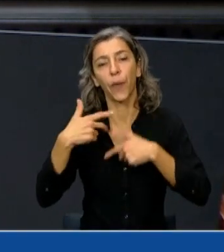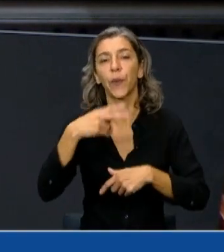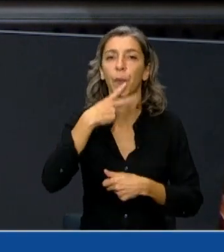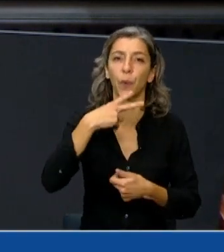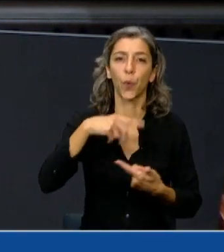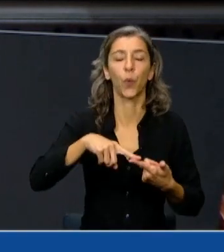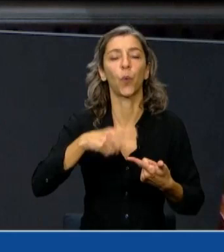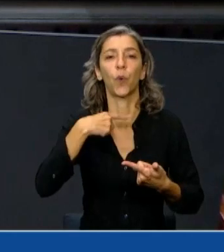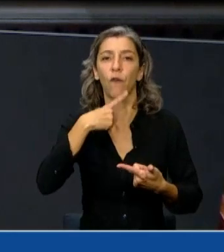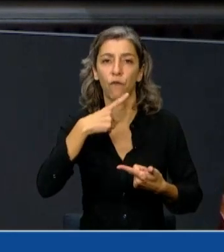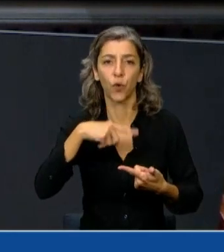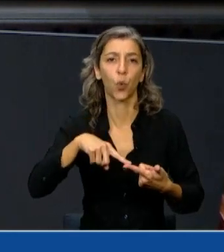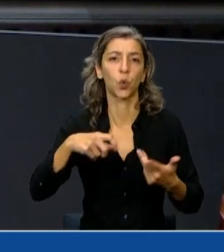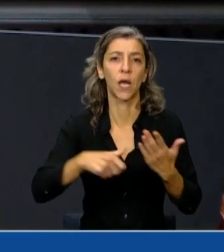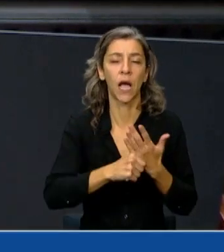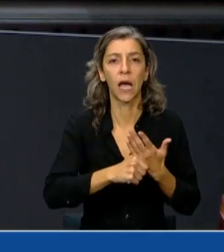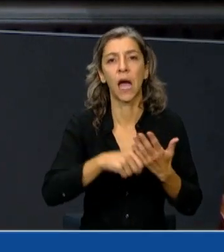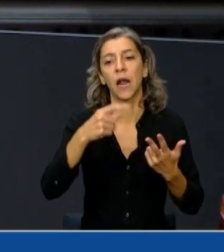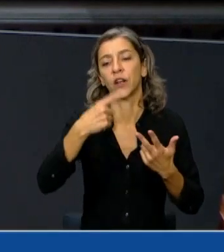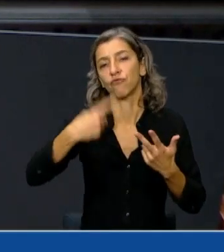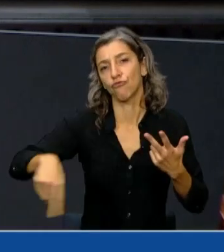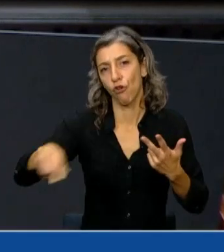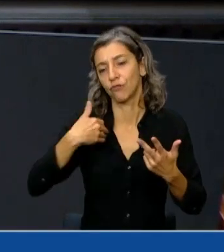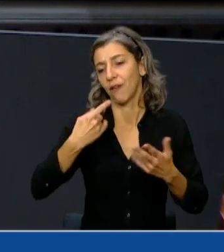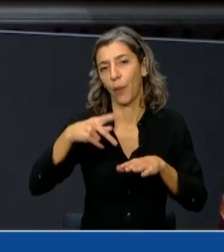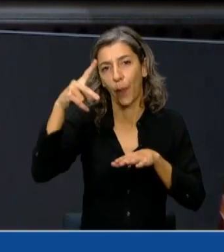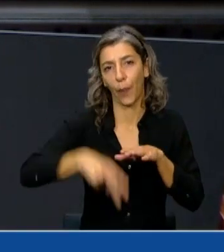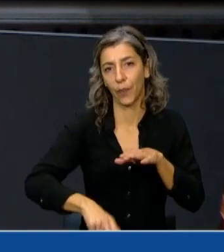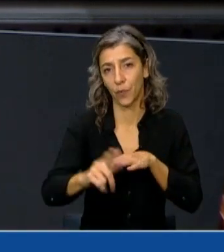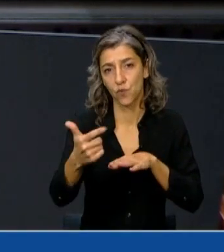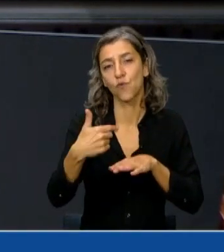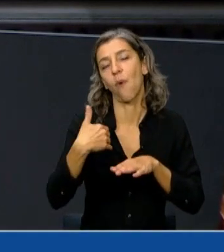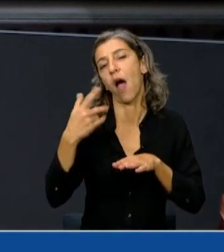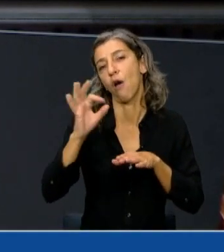carnes y secos que no sean perecederos.